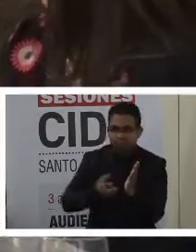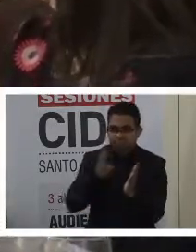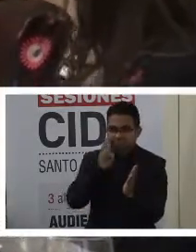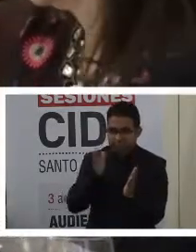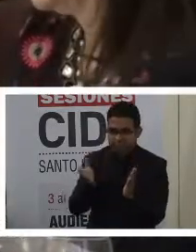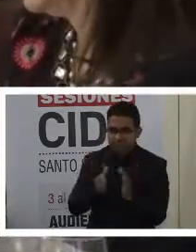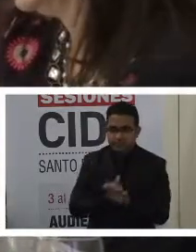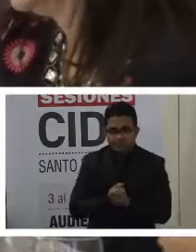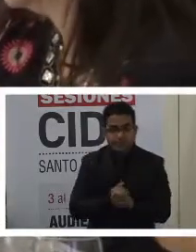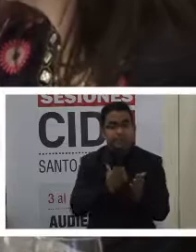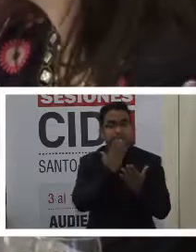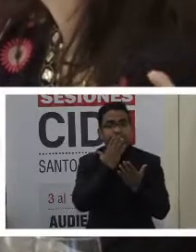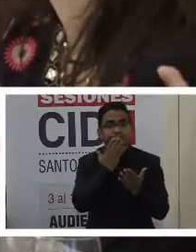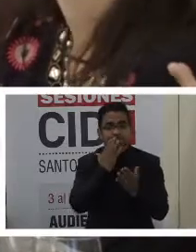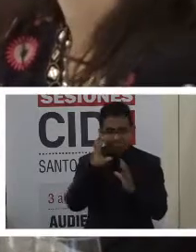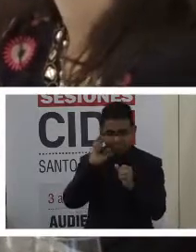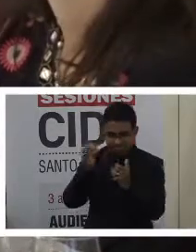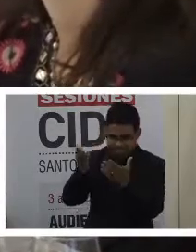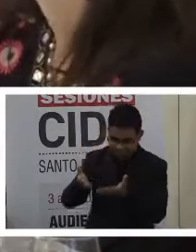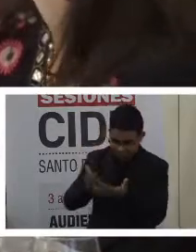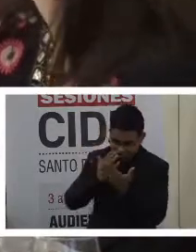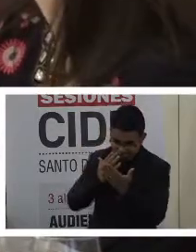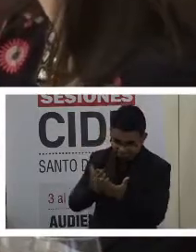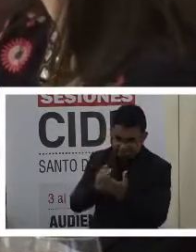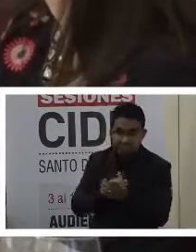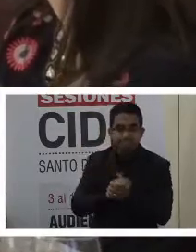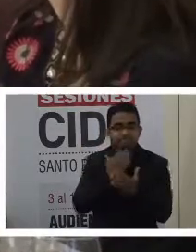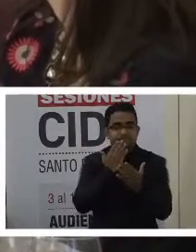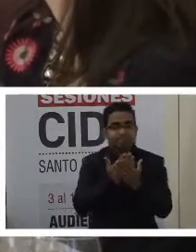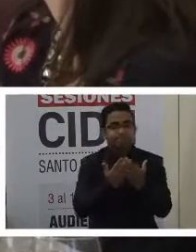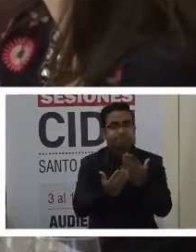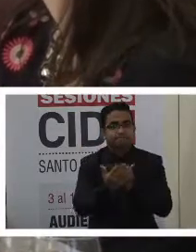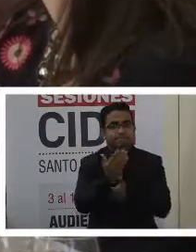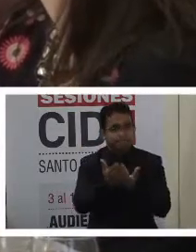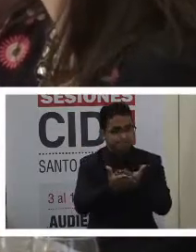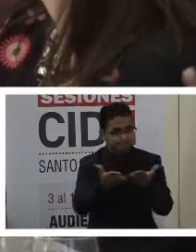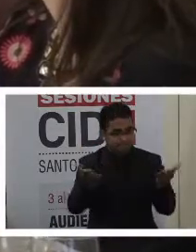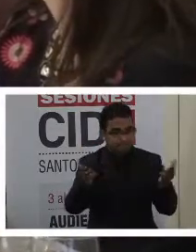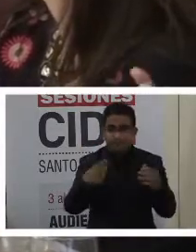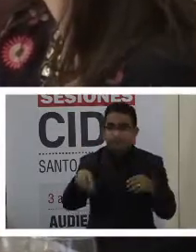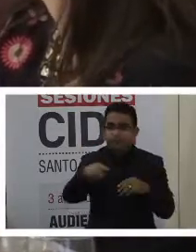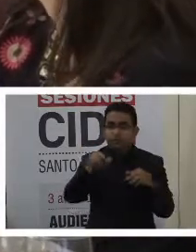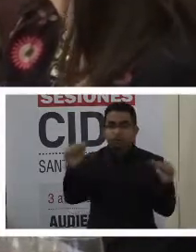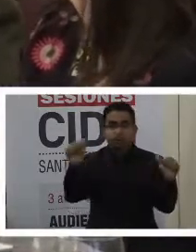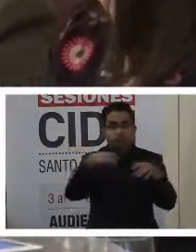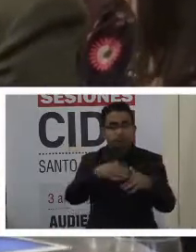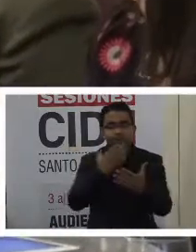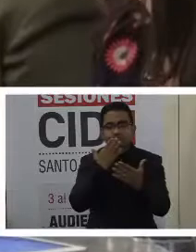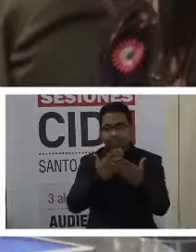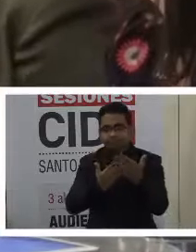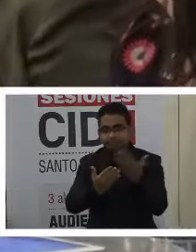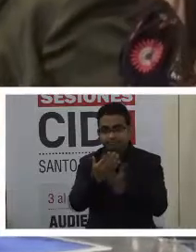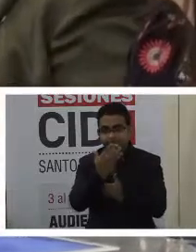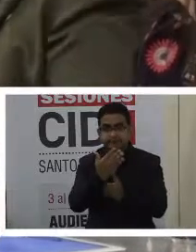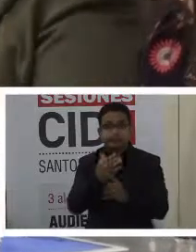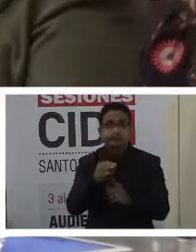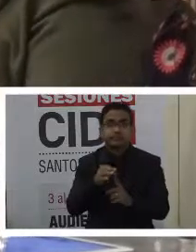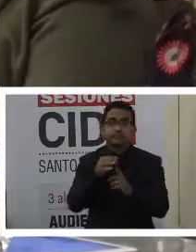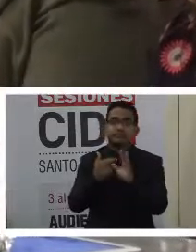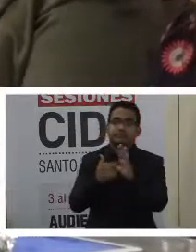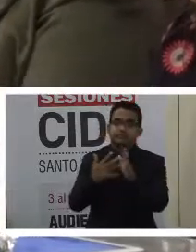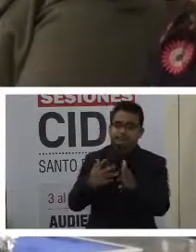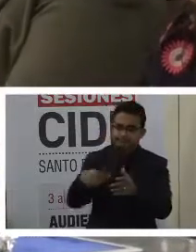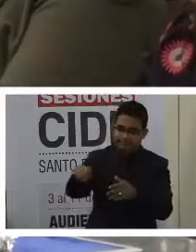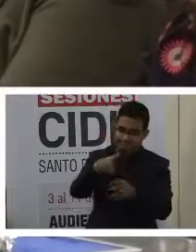Muchas gracias, presidenta. Buenos días a todos los presentes, en especial a la representación de la sociedad